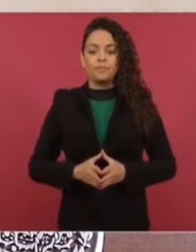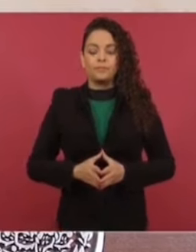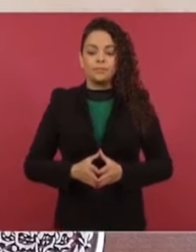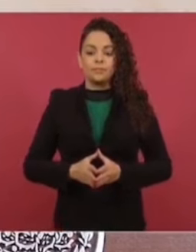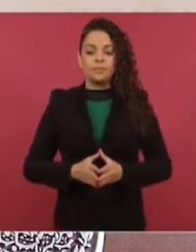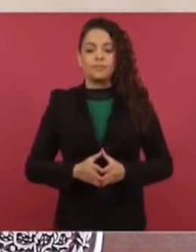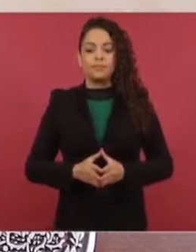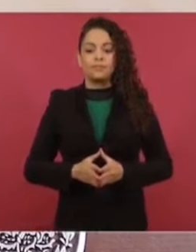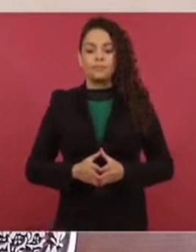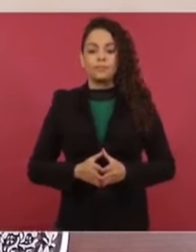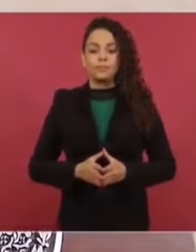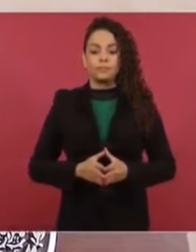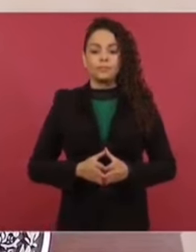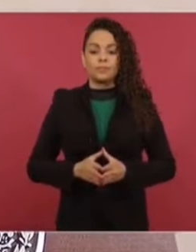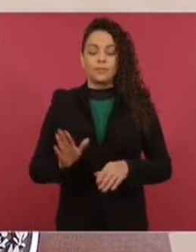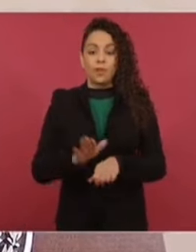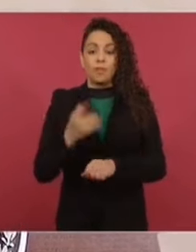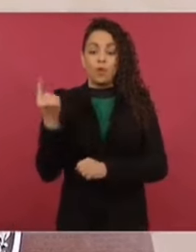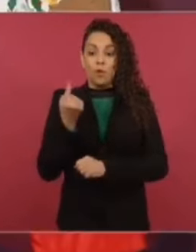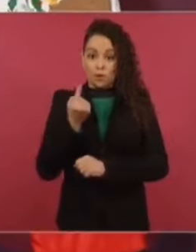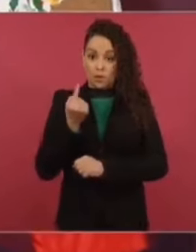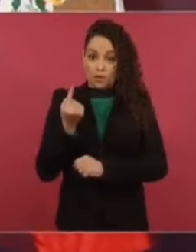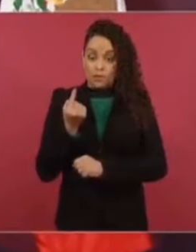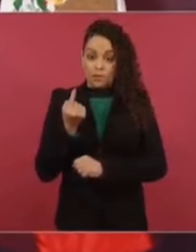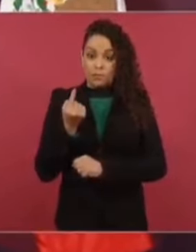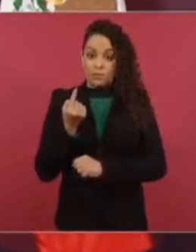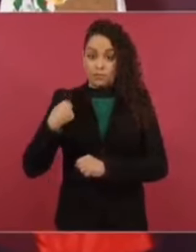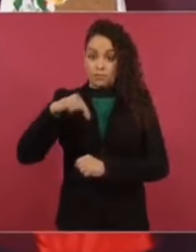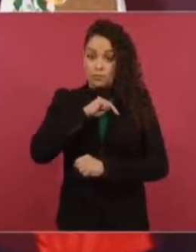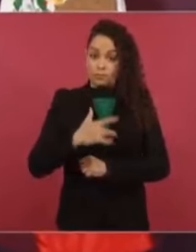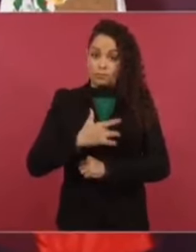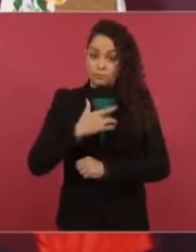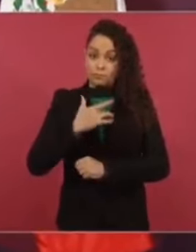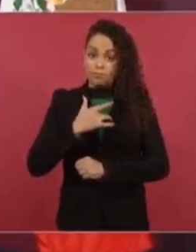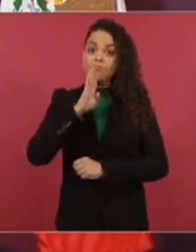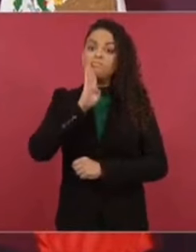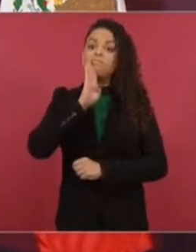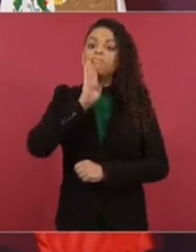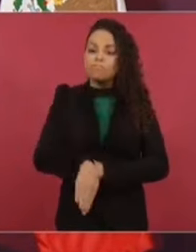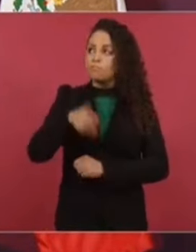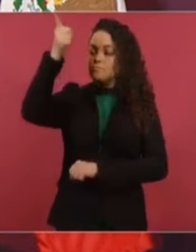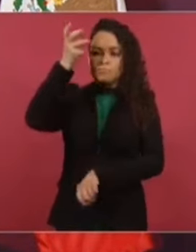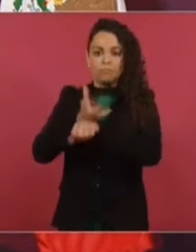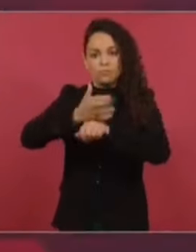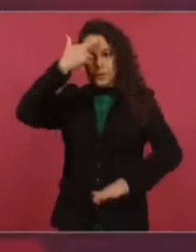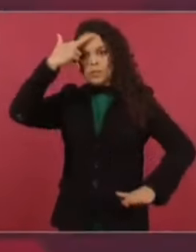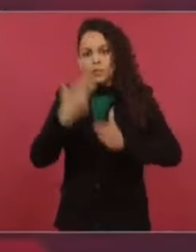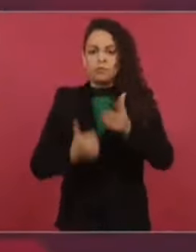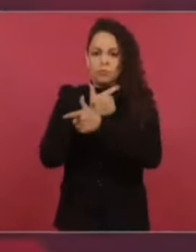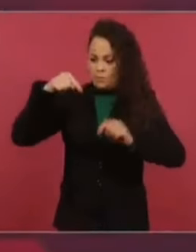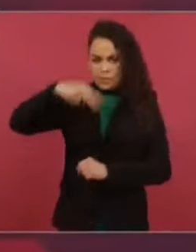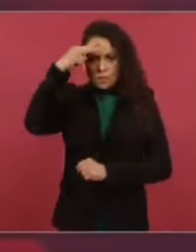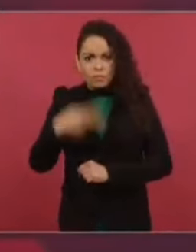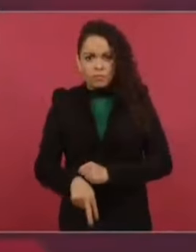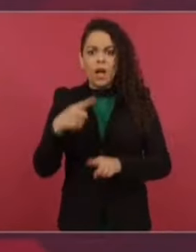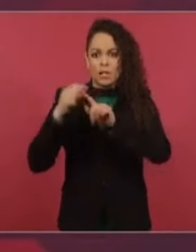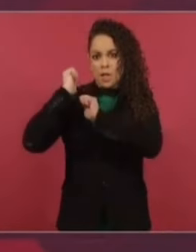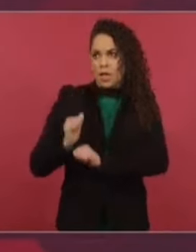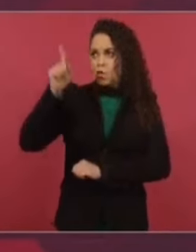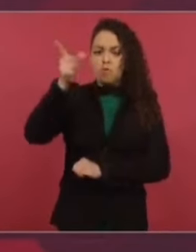ante una actuación que consideramos violatoria de nuestra soberanía por parte de la DEA